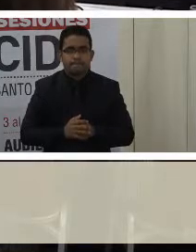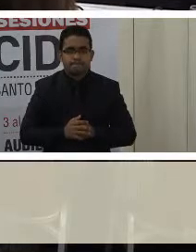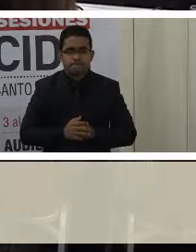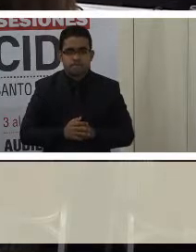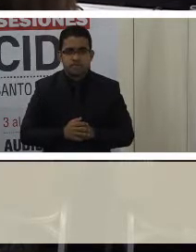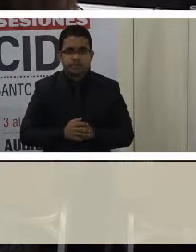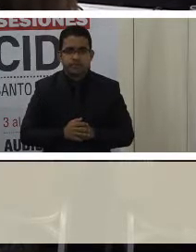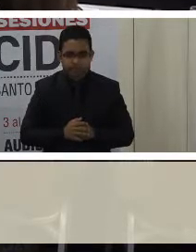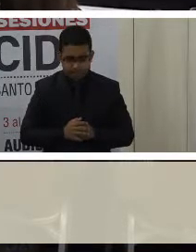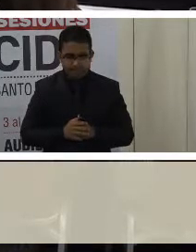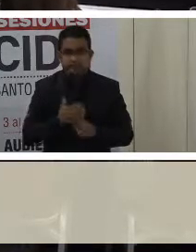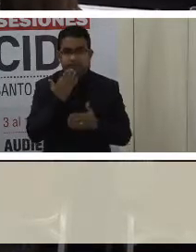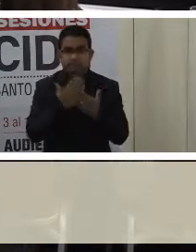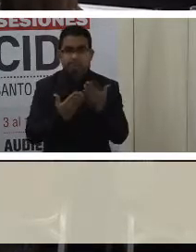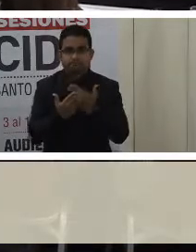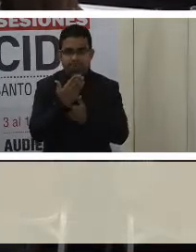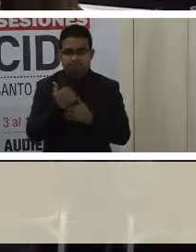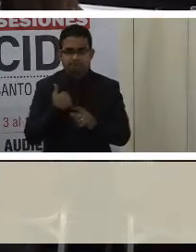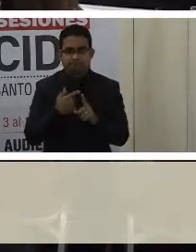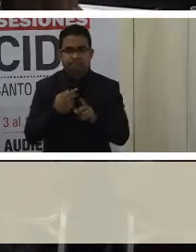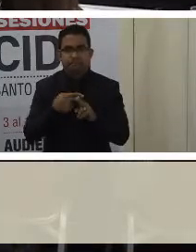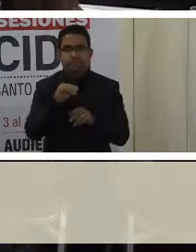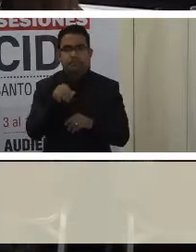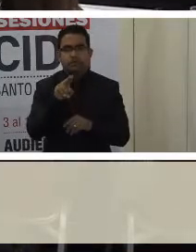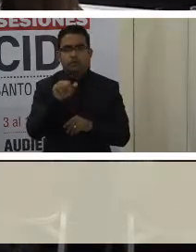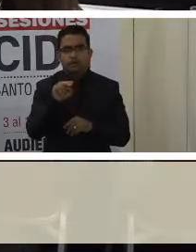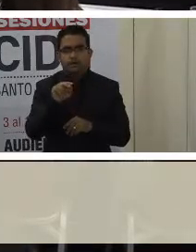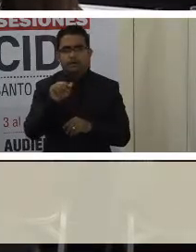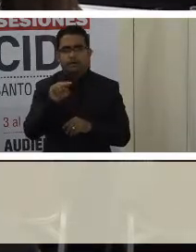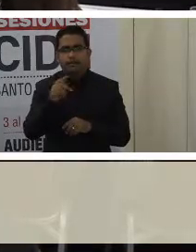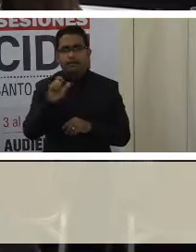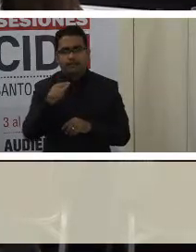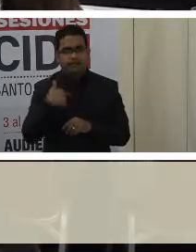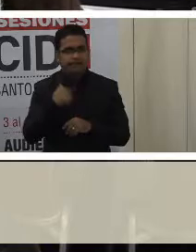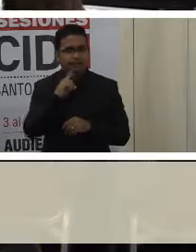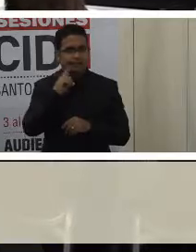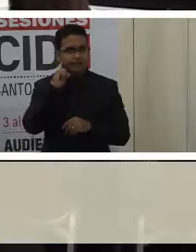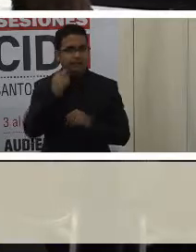Buenos días, Juan Ángel de Bobella, presidente de la Confederación Sordo de Venezuela.